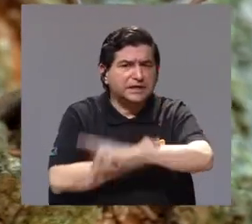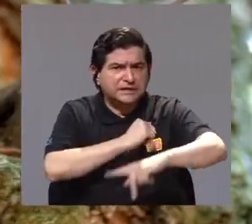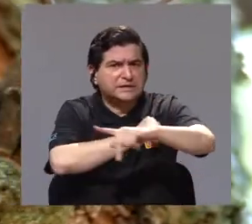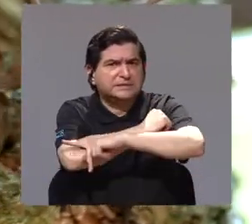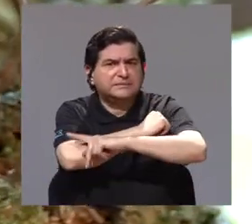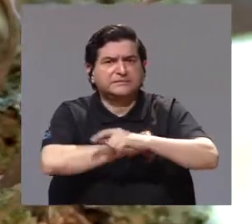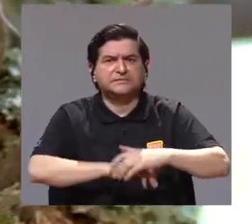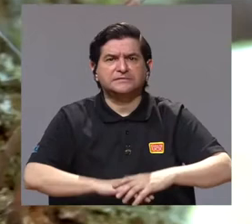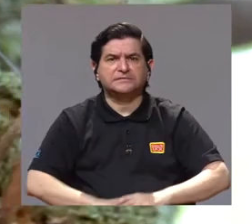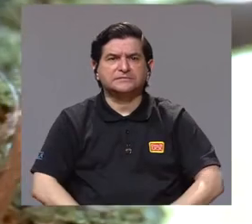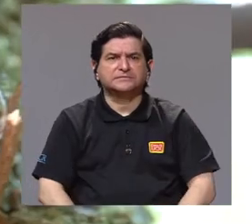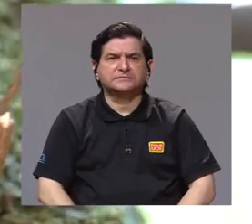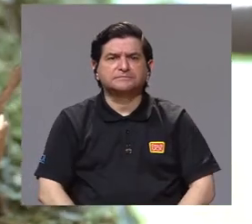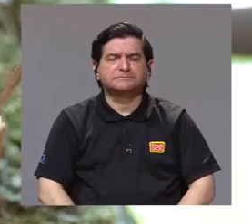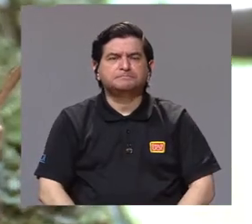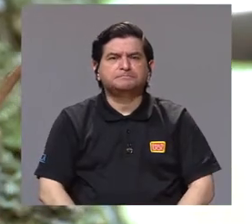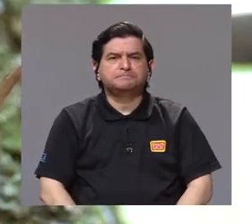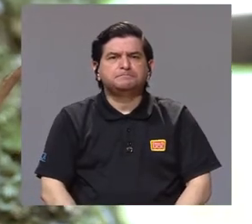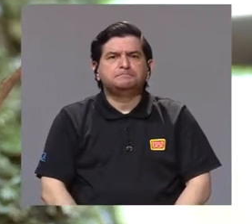nuestro país?